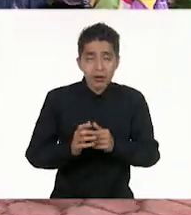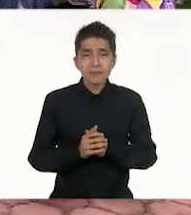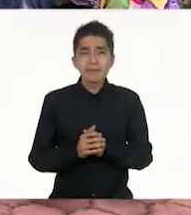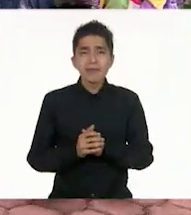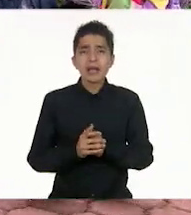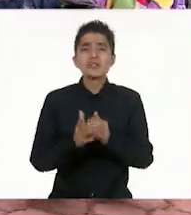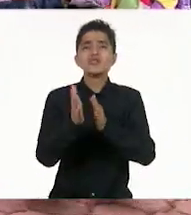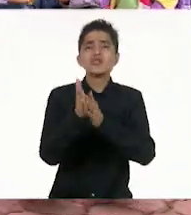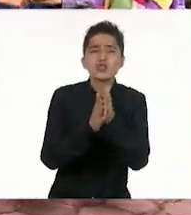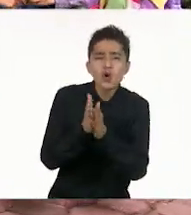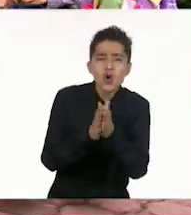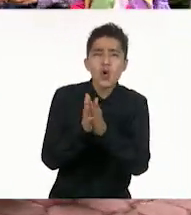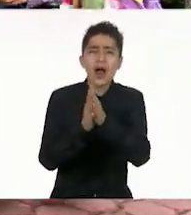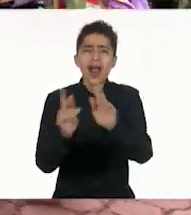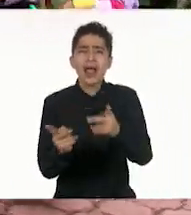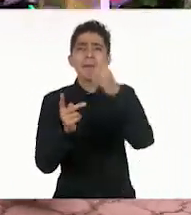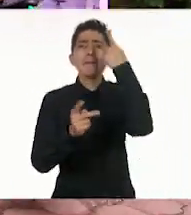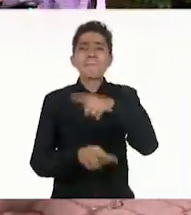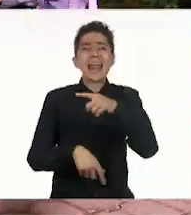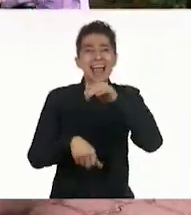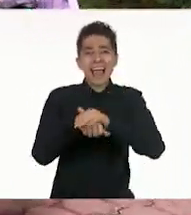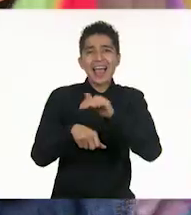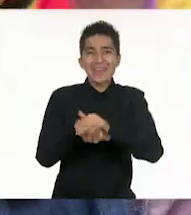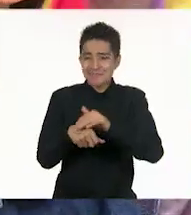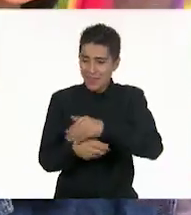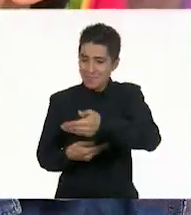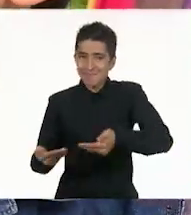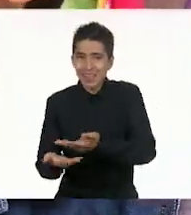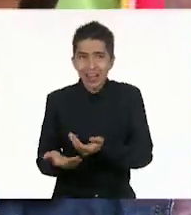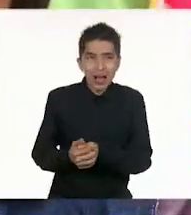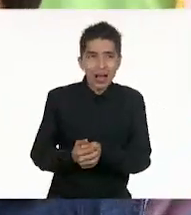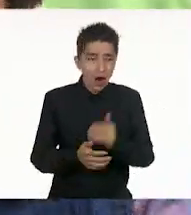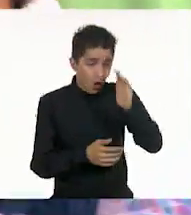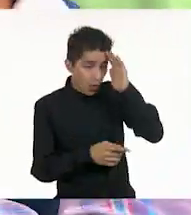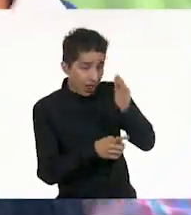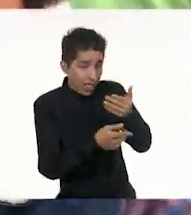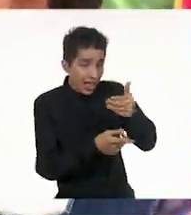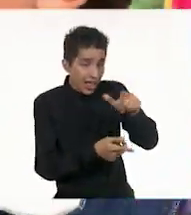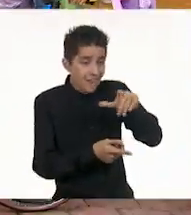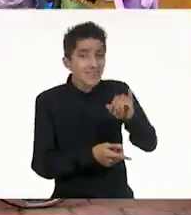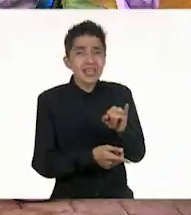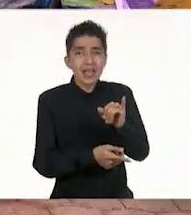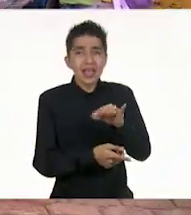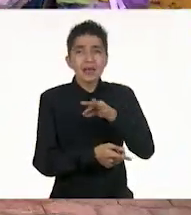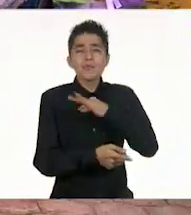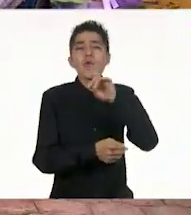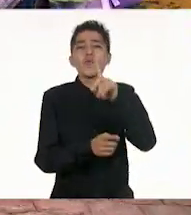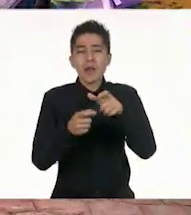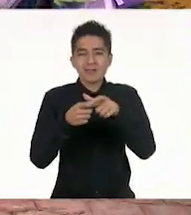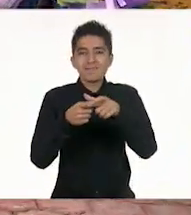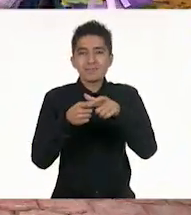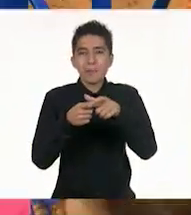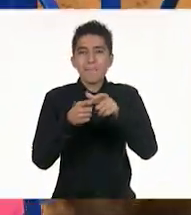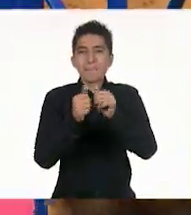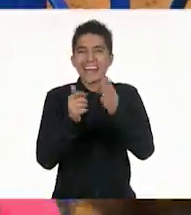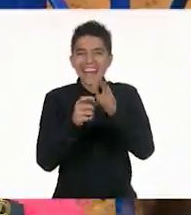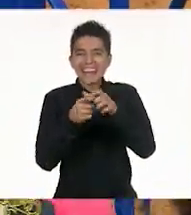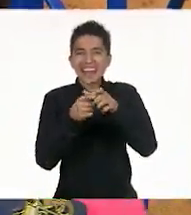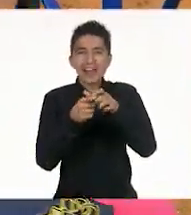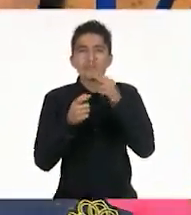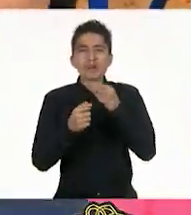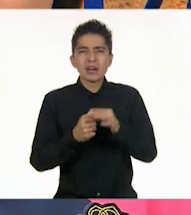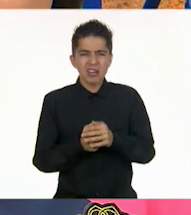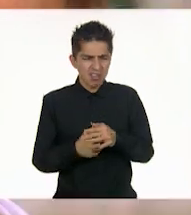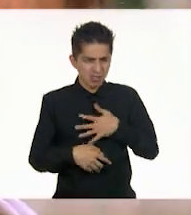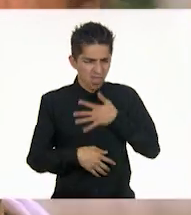Lleve chocolates para convidar a los cuates. Hola, Gaby. ¿Quieres un mazapán? Guacala. De seguro sus dulces